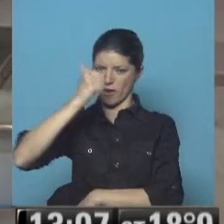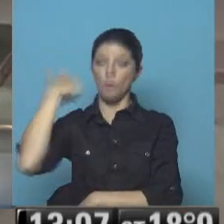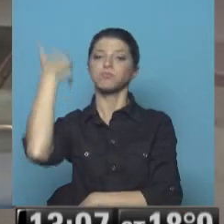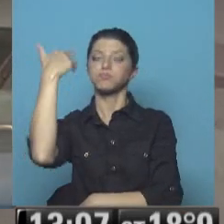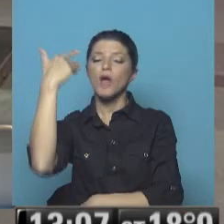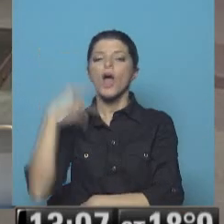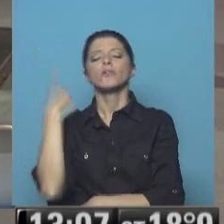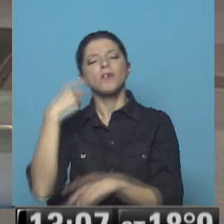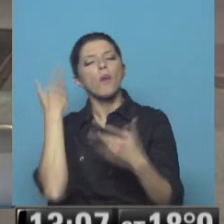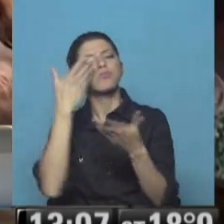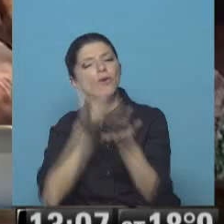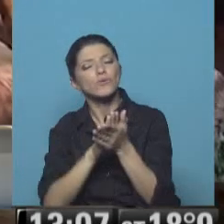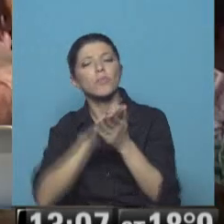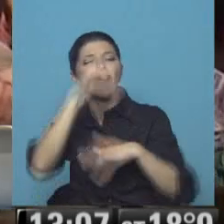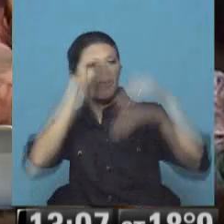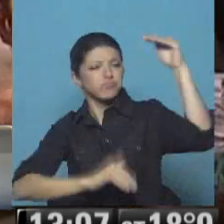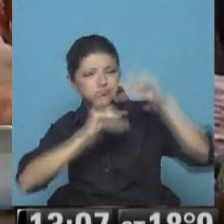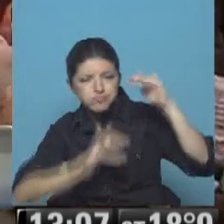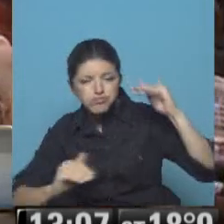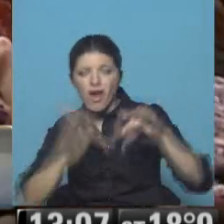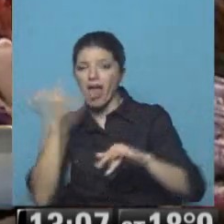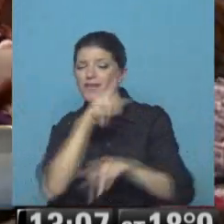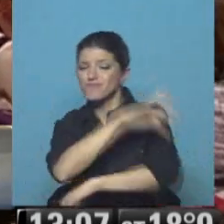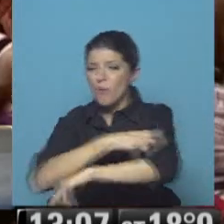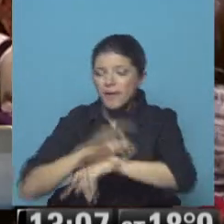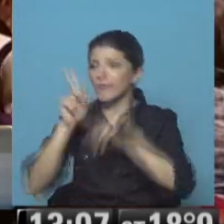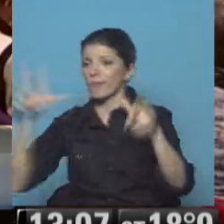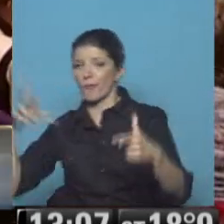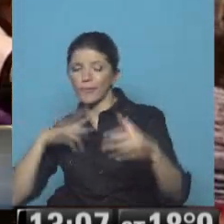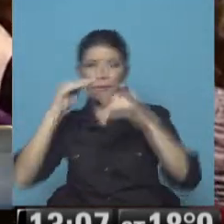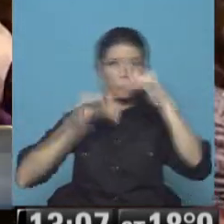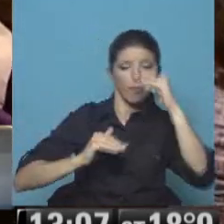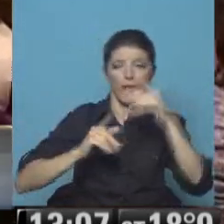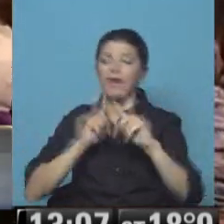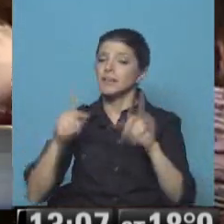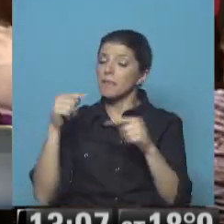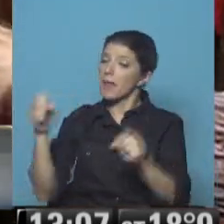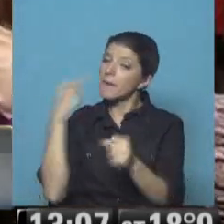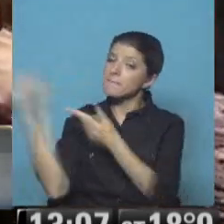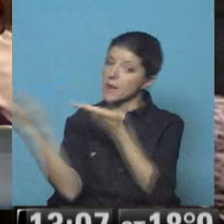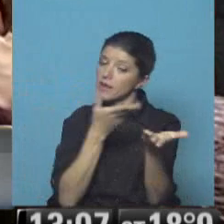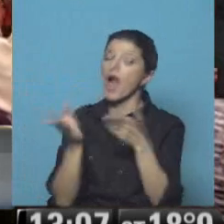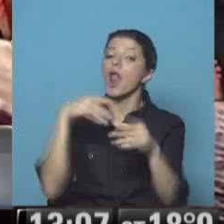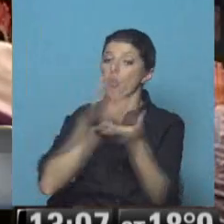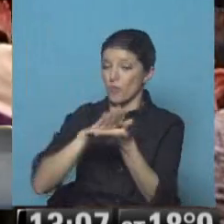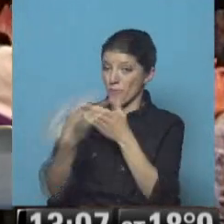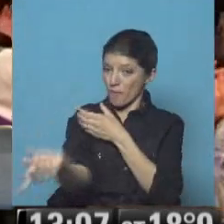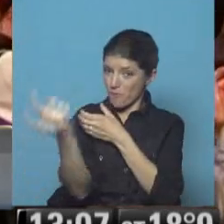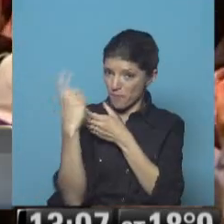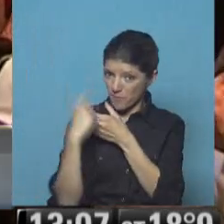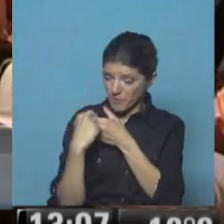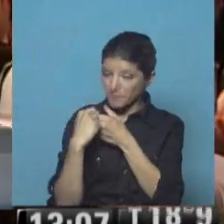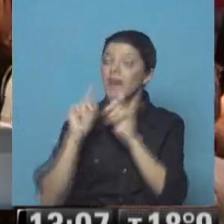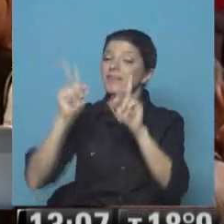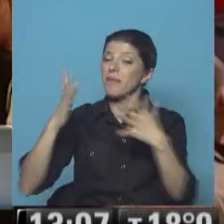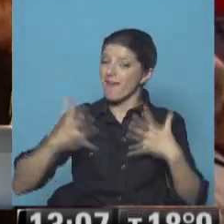los grotescos niveles de desigualdad que afectan al país, dándole la bienvenida a los nuevos miembros del partido y celebrando el regreso